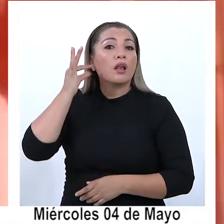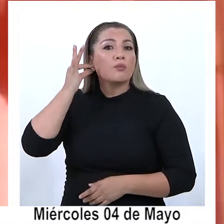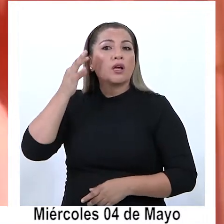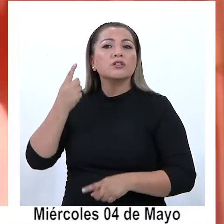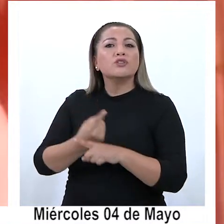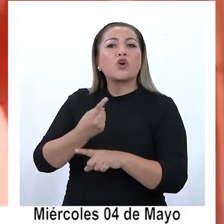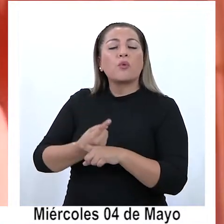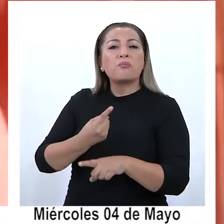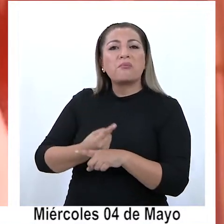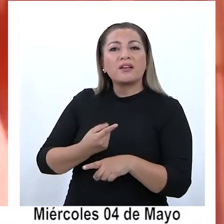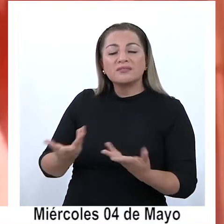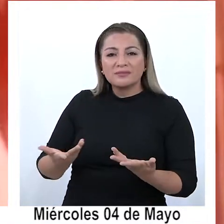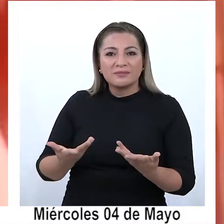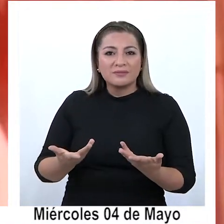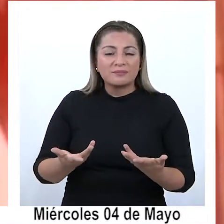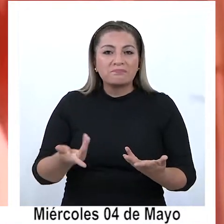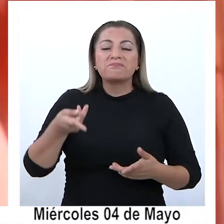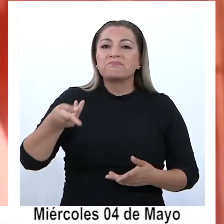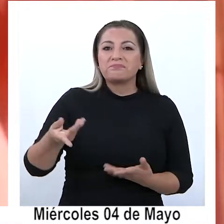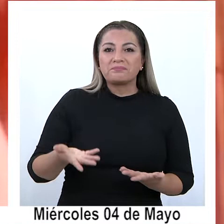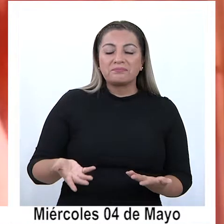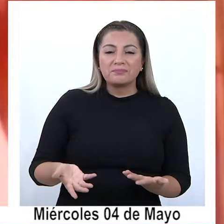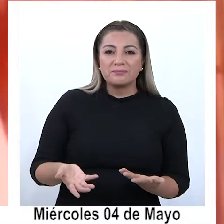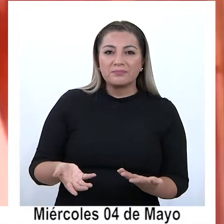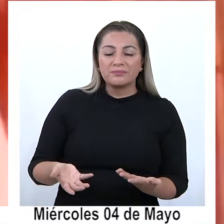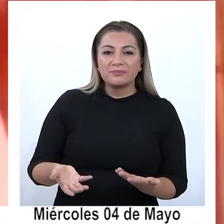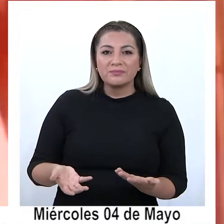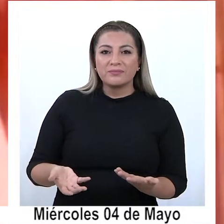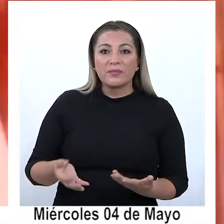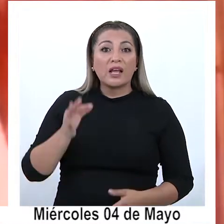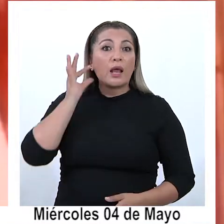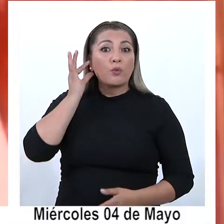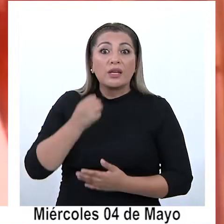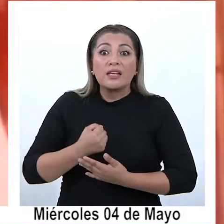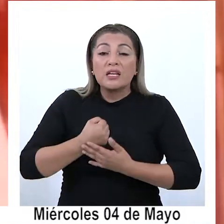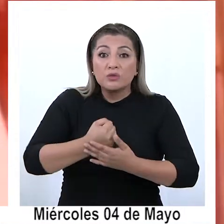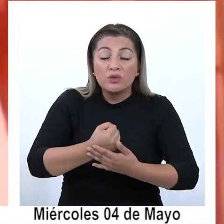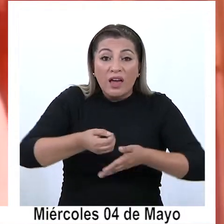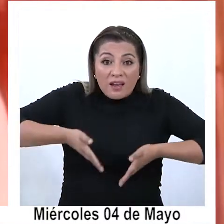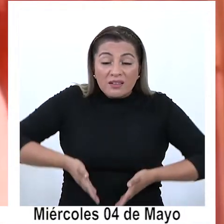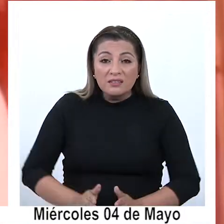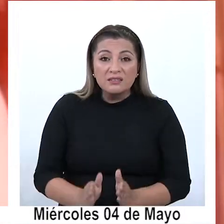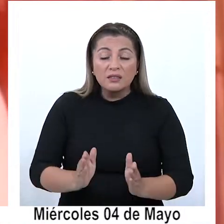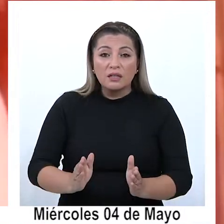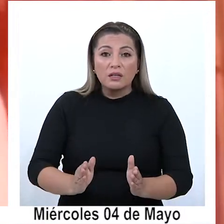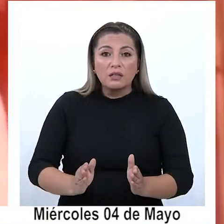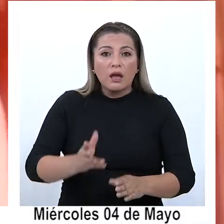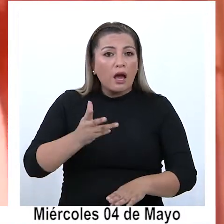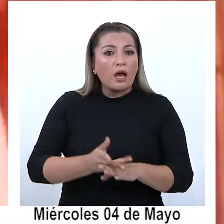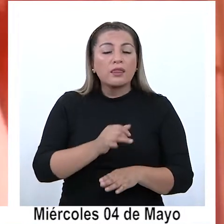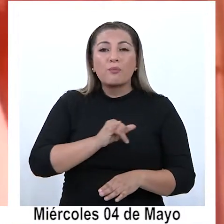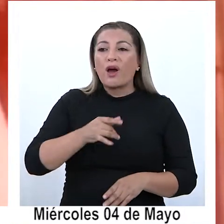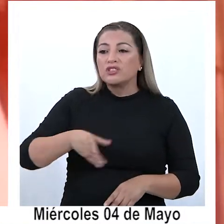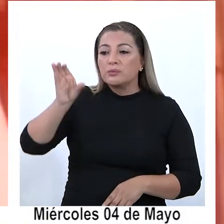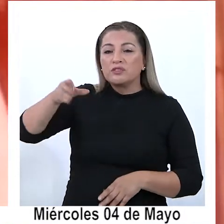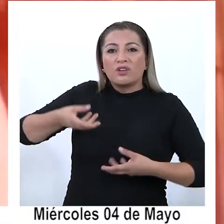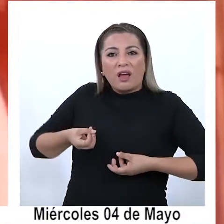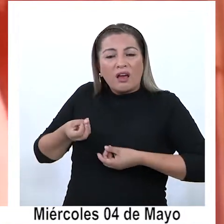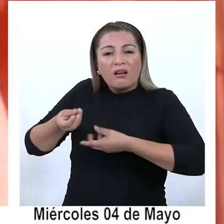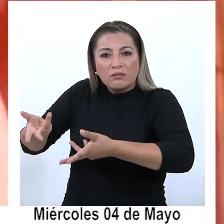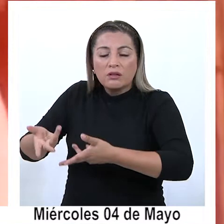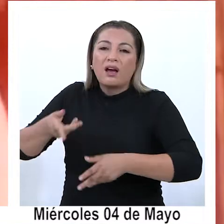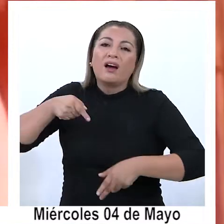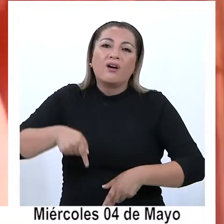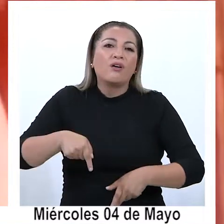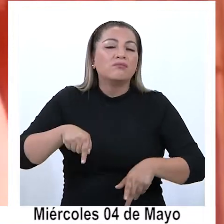dialoga también con estos mundos. Entonces, las parteras existen y sus saberes se van a seguir transmitiendo, solo que hoy en día no están